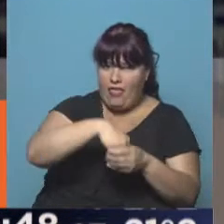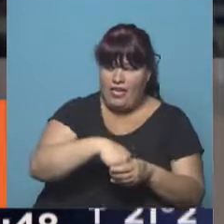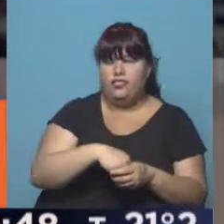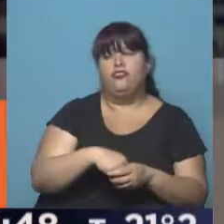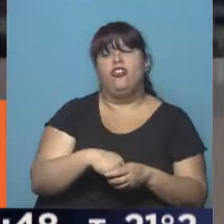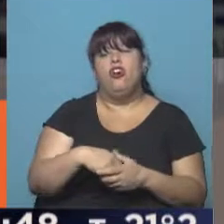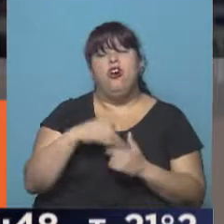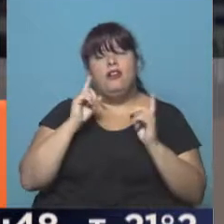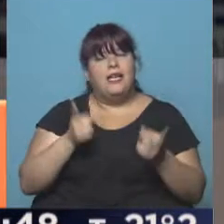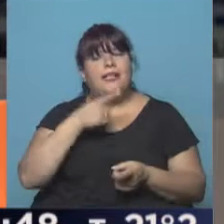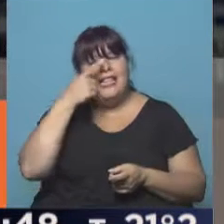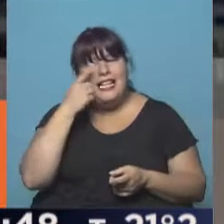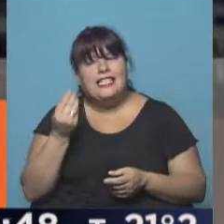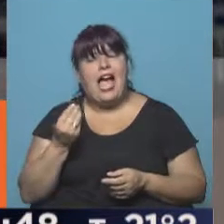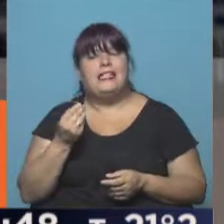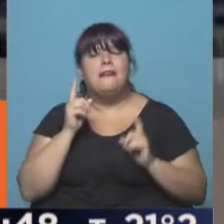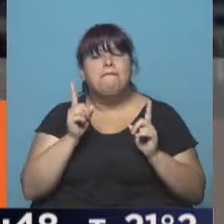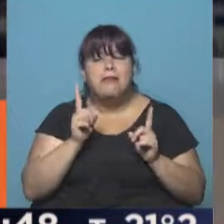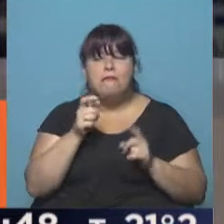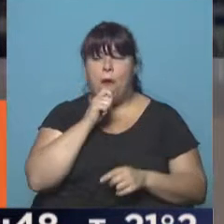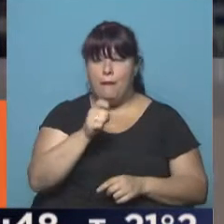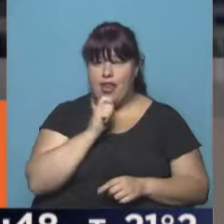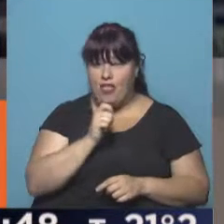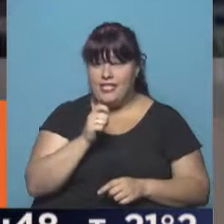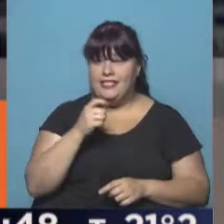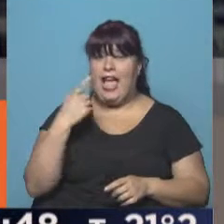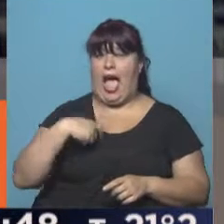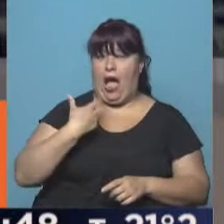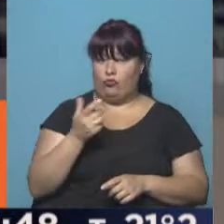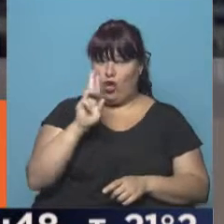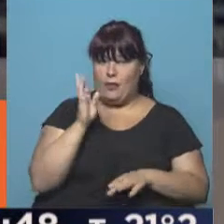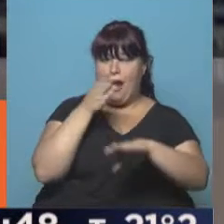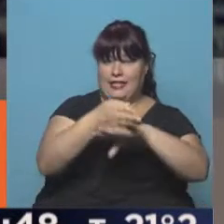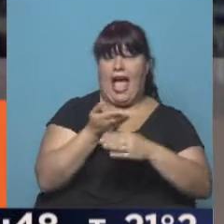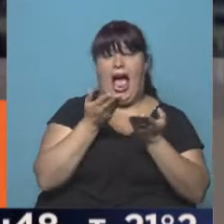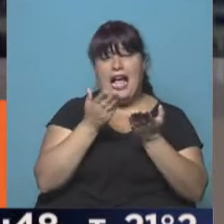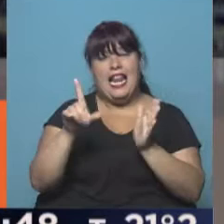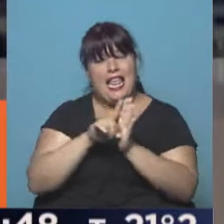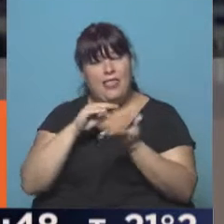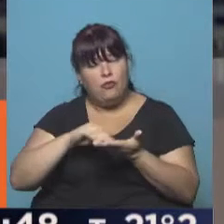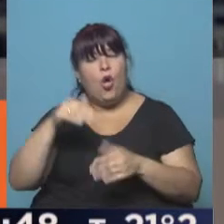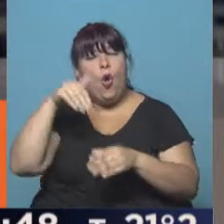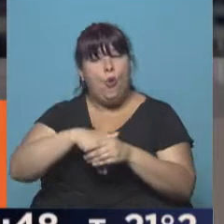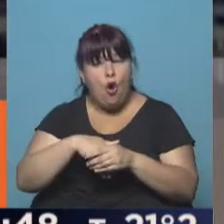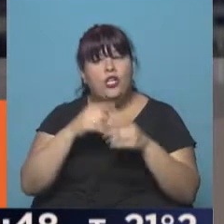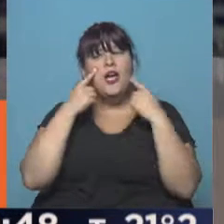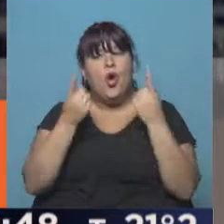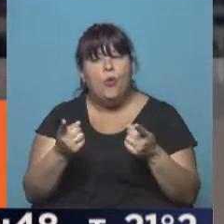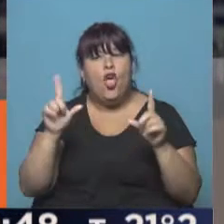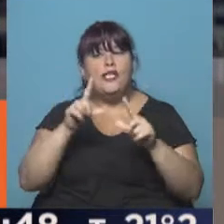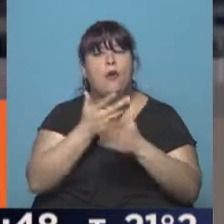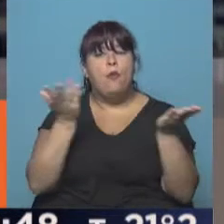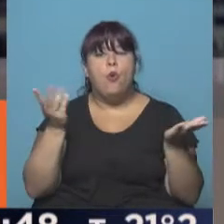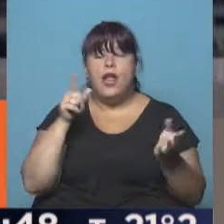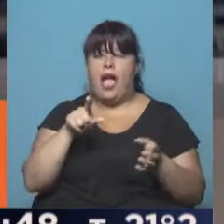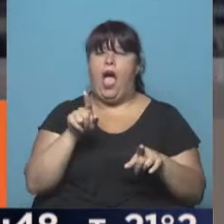lo interesante es que los propios periodistas, acreditados en la casa y los asesores y los propios legisladores, que voten y que hayan visto, digamos, a la televisión